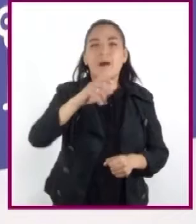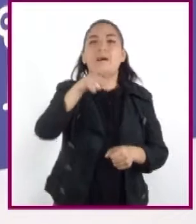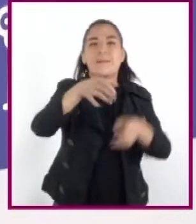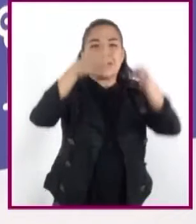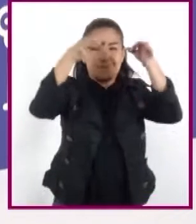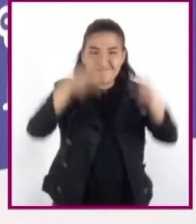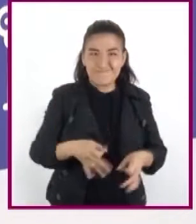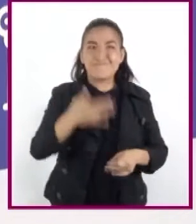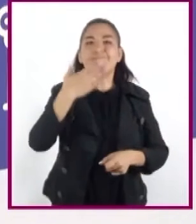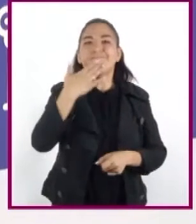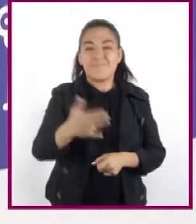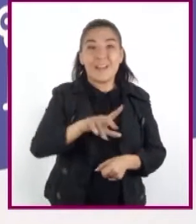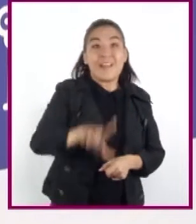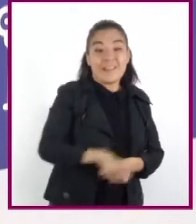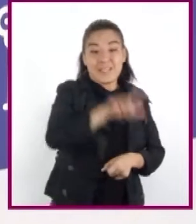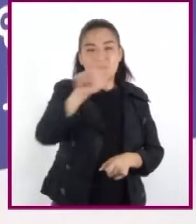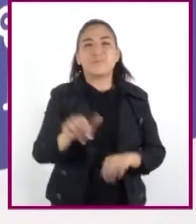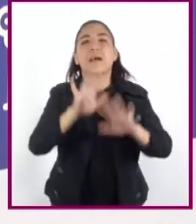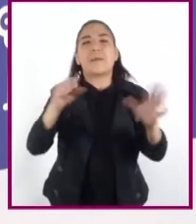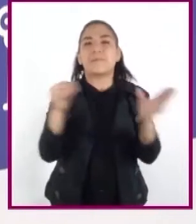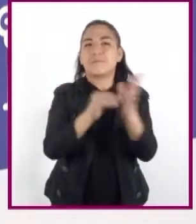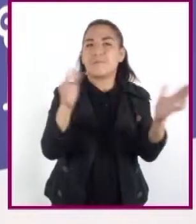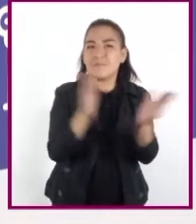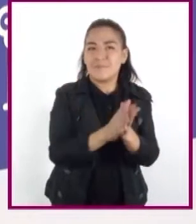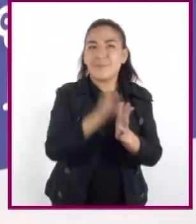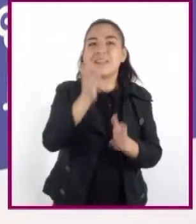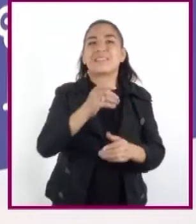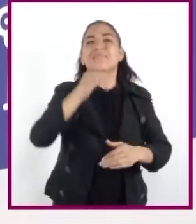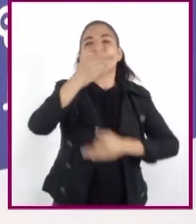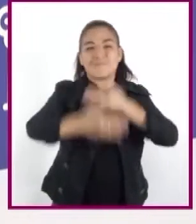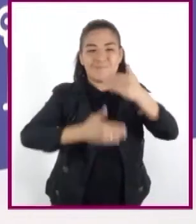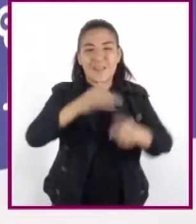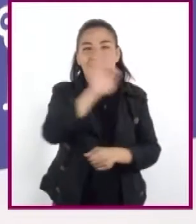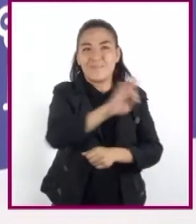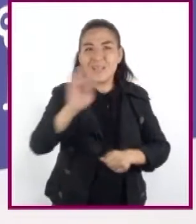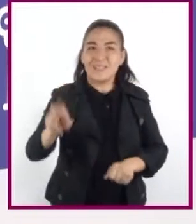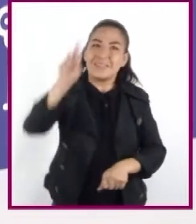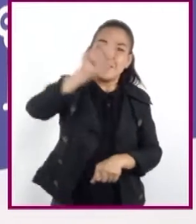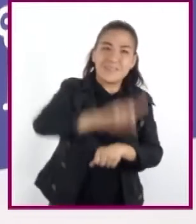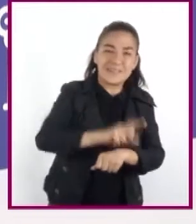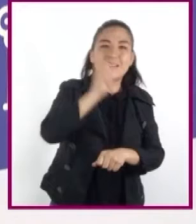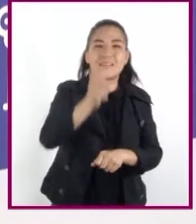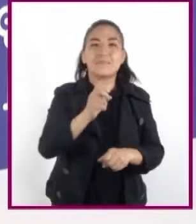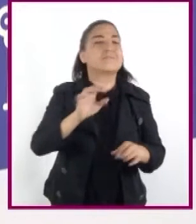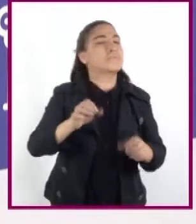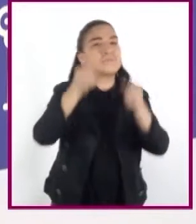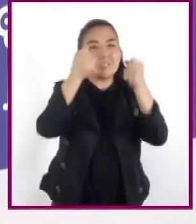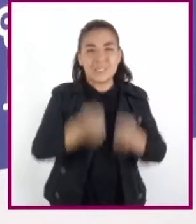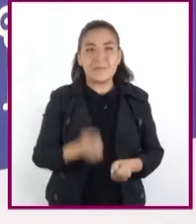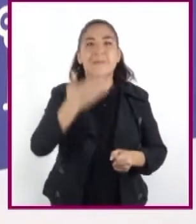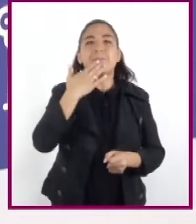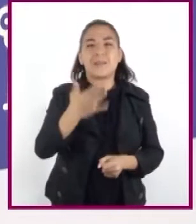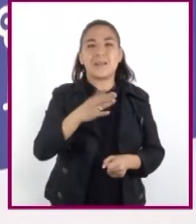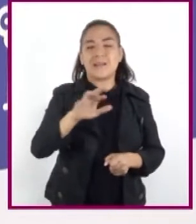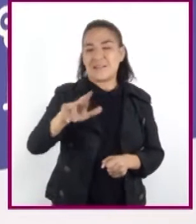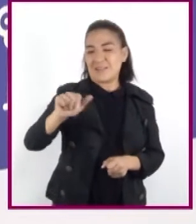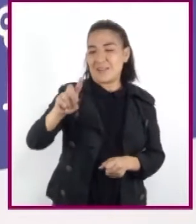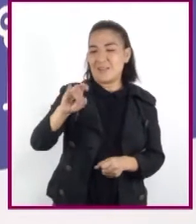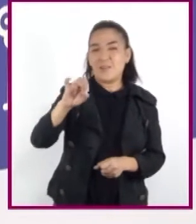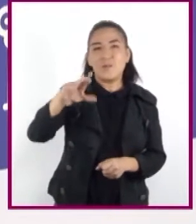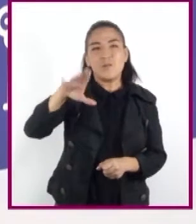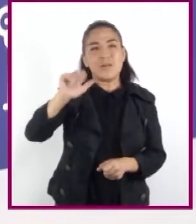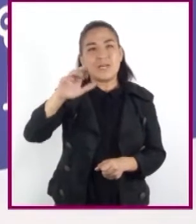con posterioridad, serían fijadas cronológicamente gracias a técnicas de fechamiento absoluto como el radiocarbón